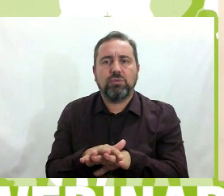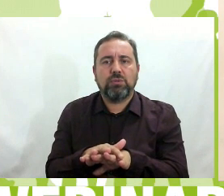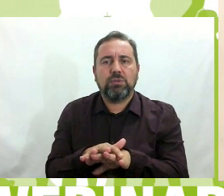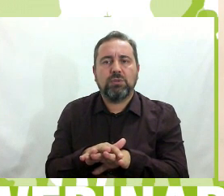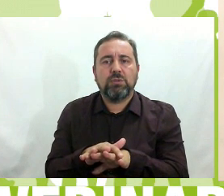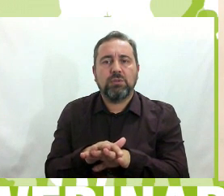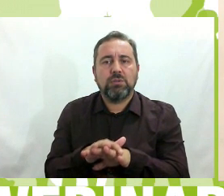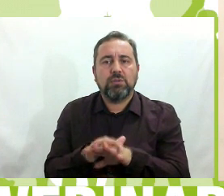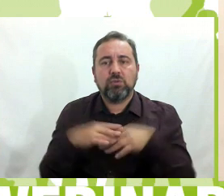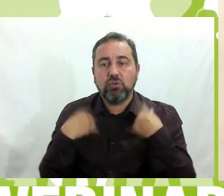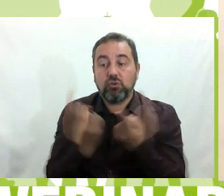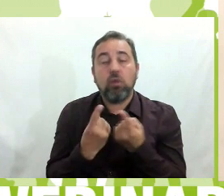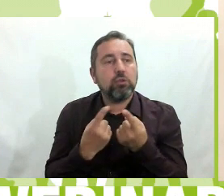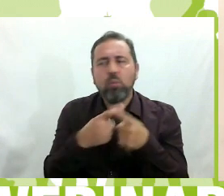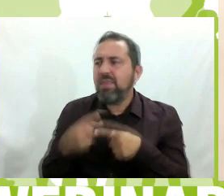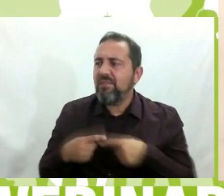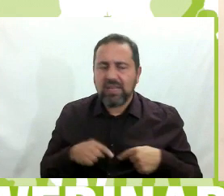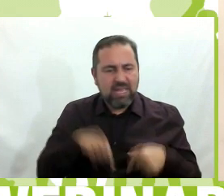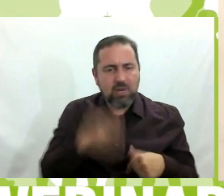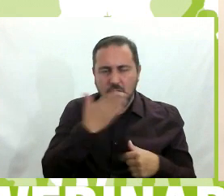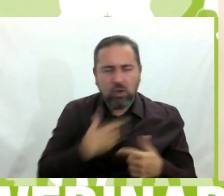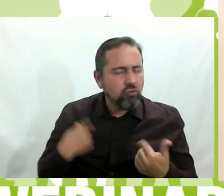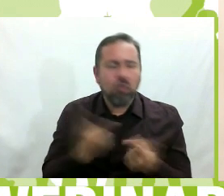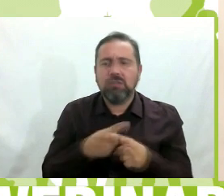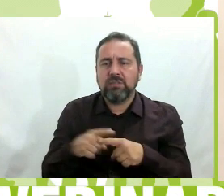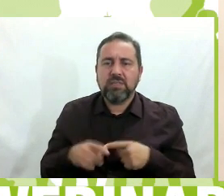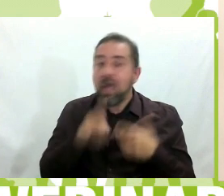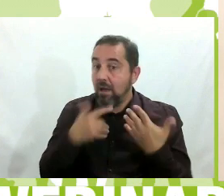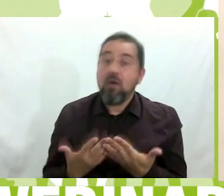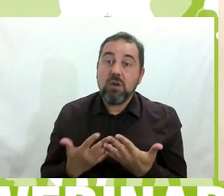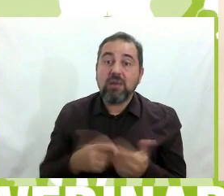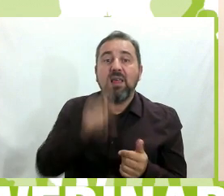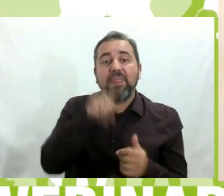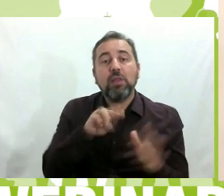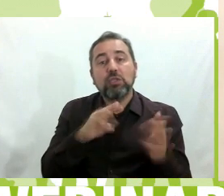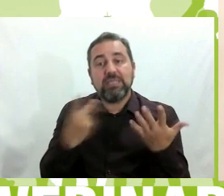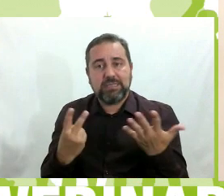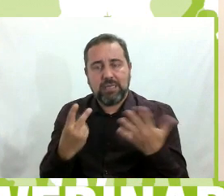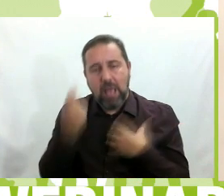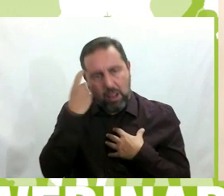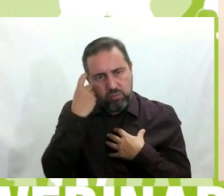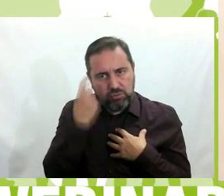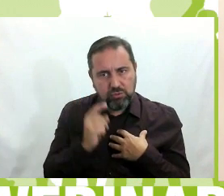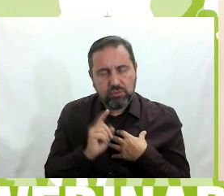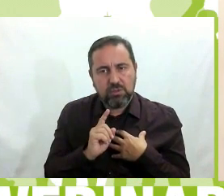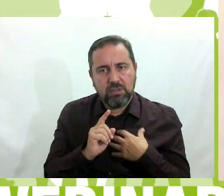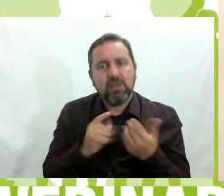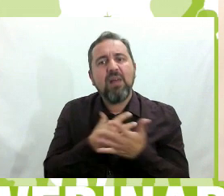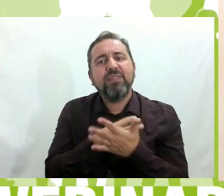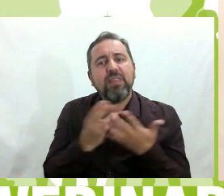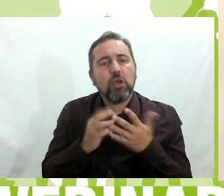Todos somos muy diferentes en este colegio. Ahora mismo tenemos 187 alumnos, tenemos 18